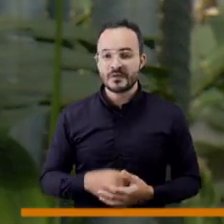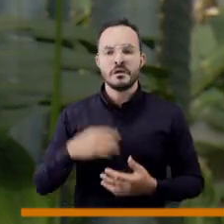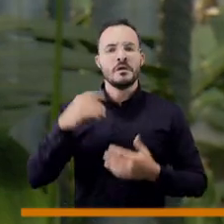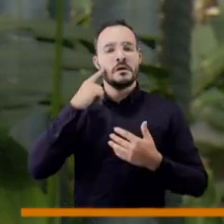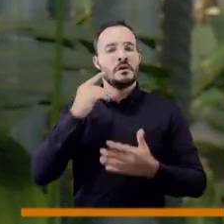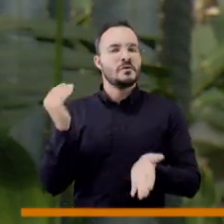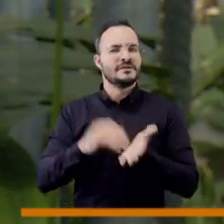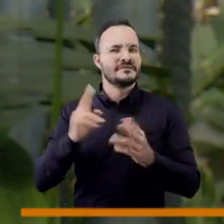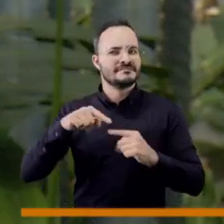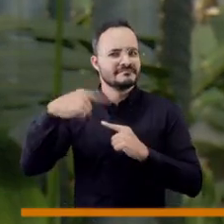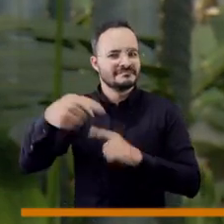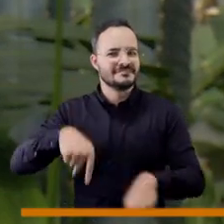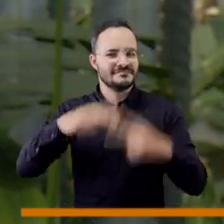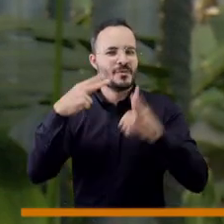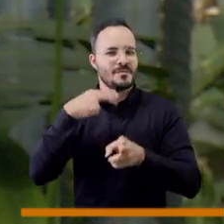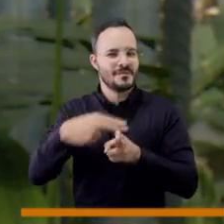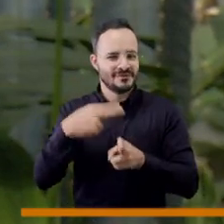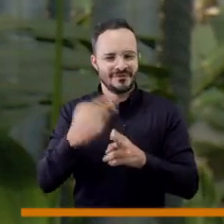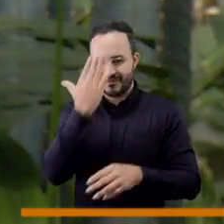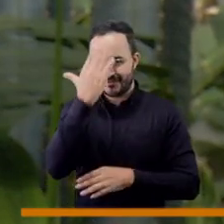por su sintonía, y nos vemos en el próximo de frente.